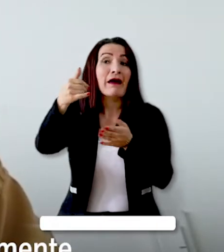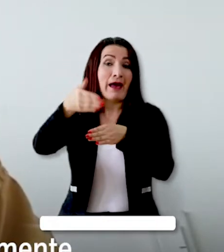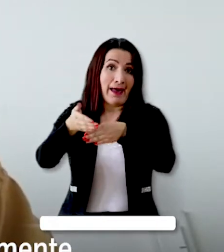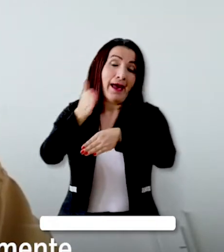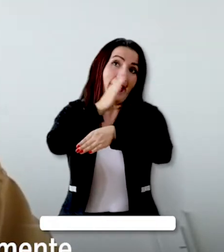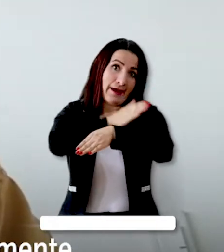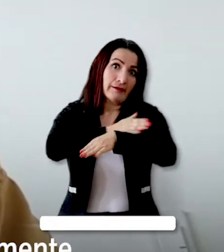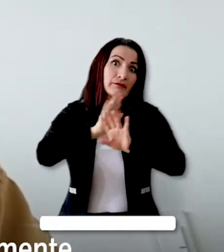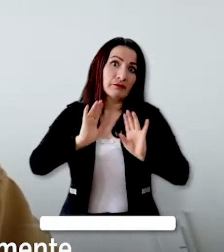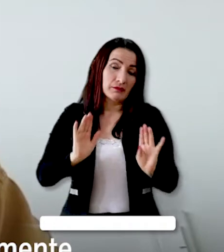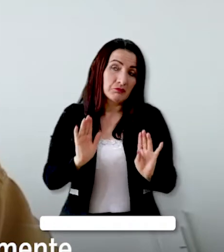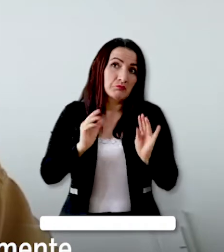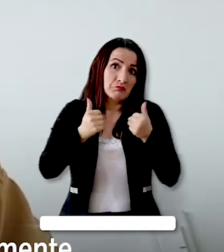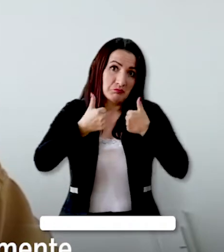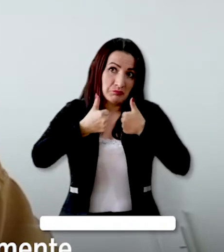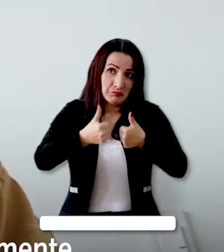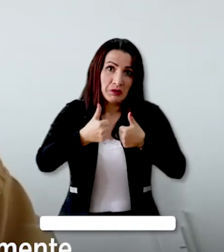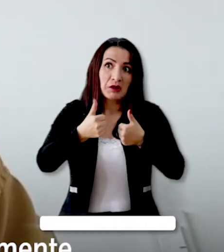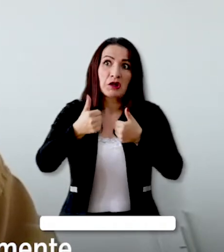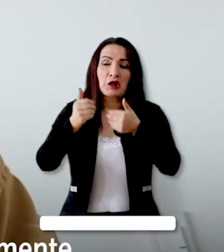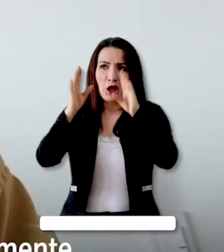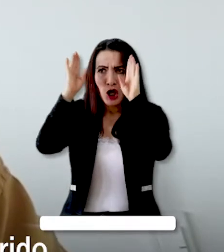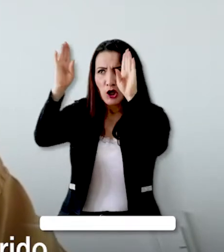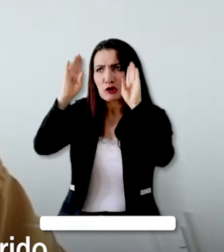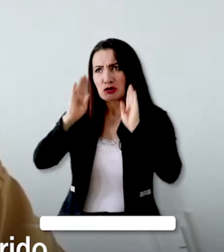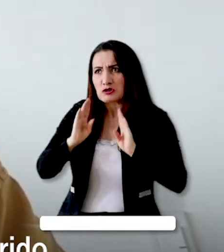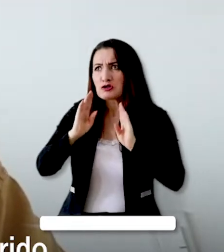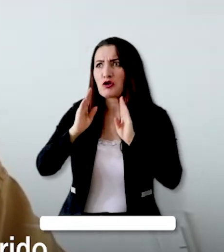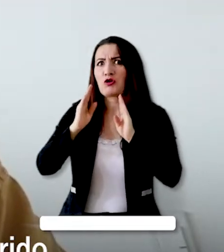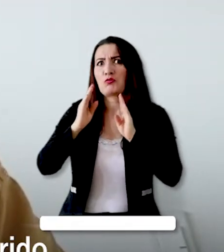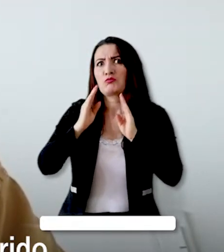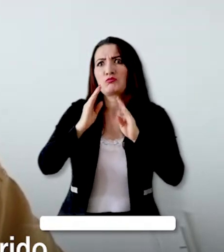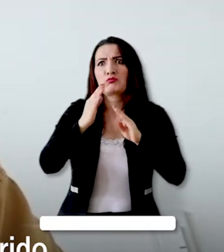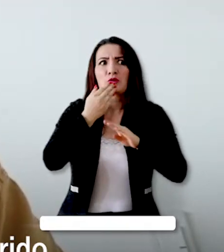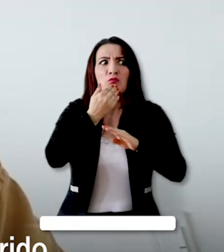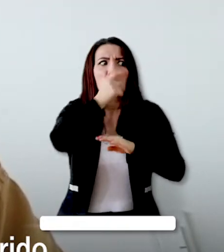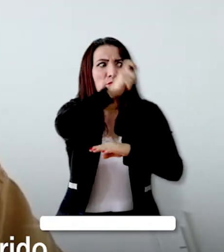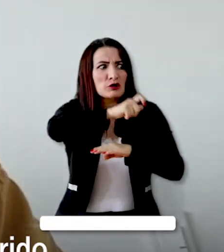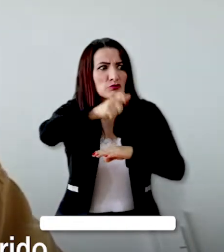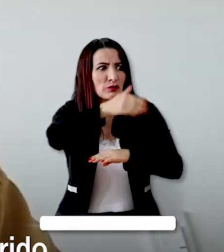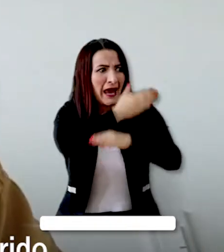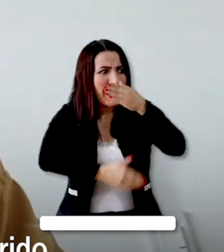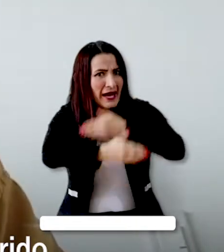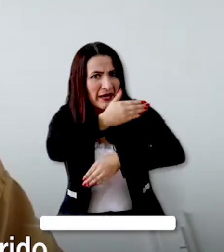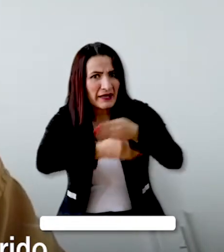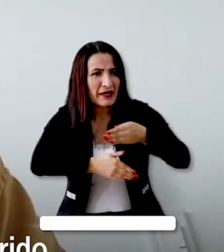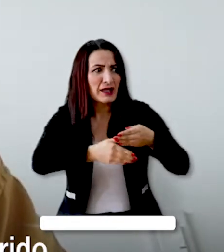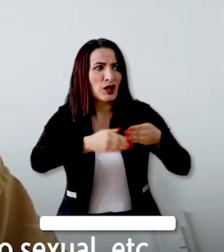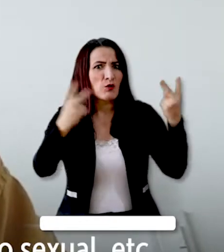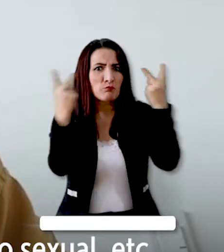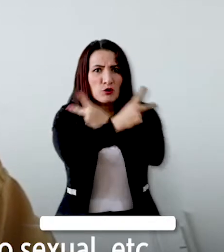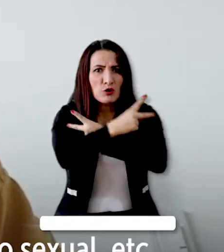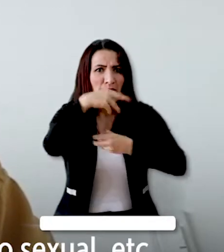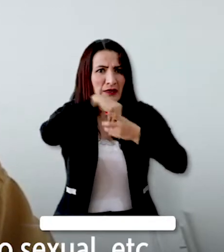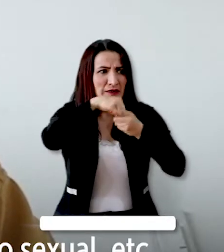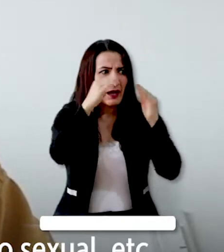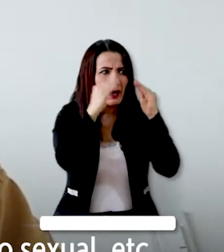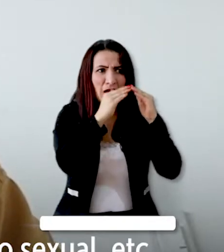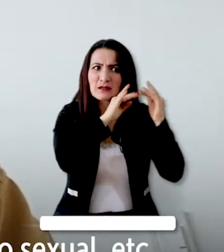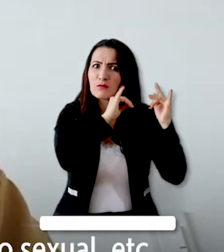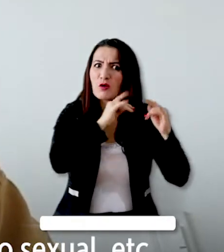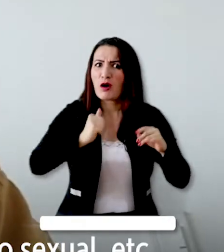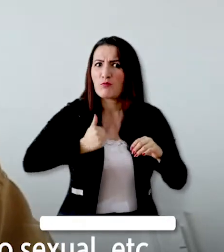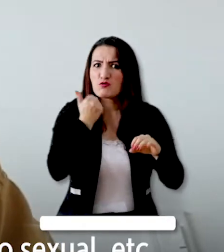generalmente nos prestan atenciones si hay algún herido, si hay alguna